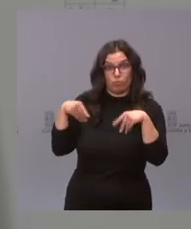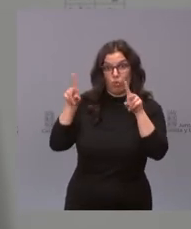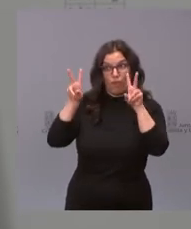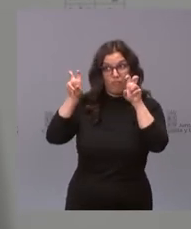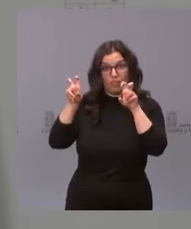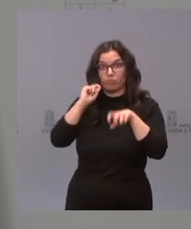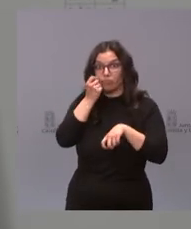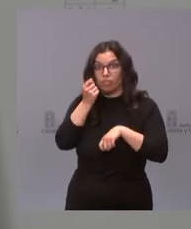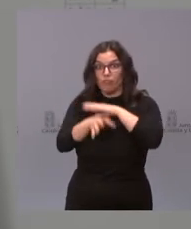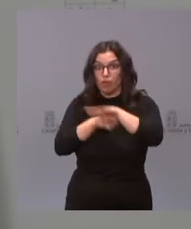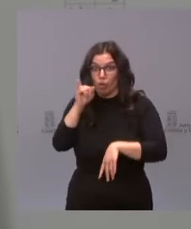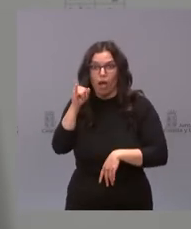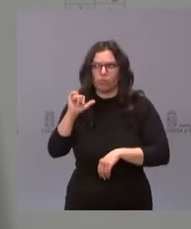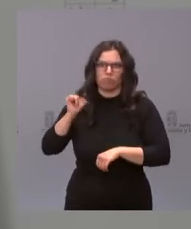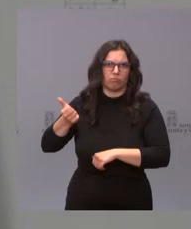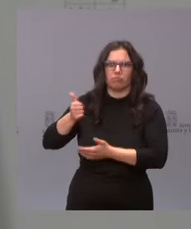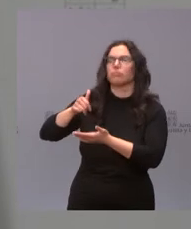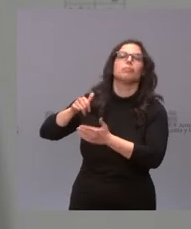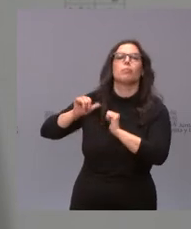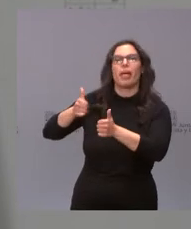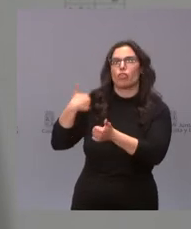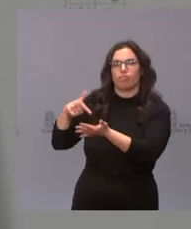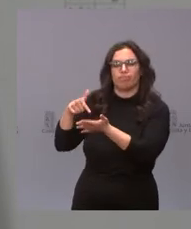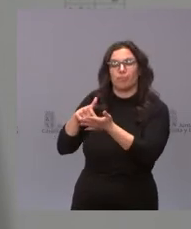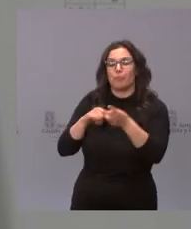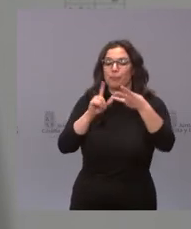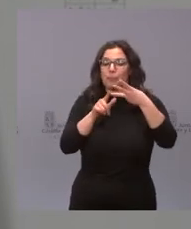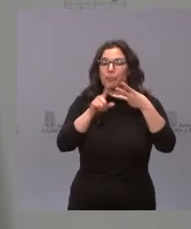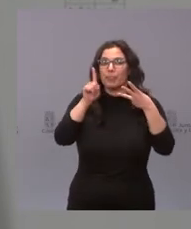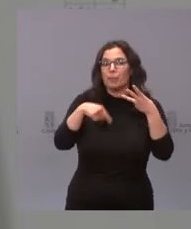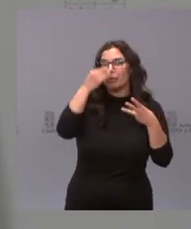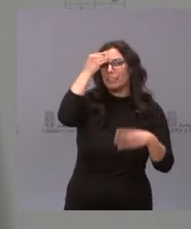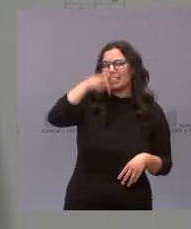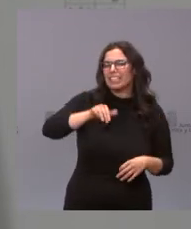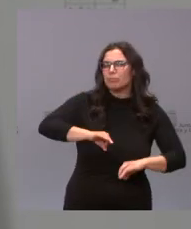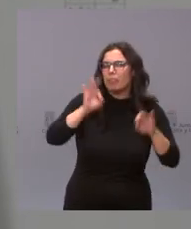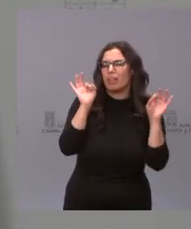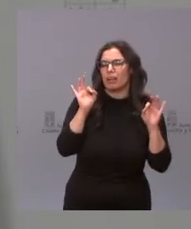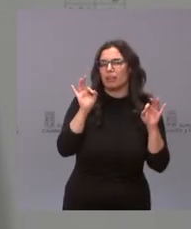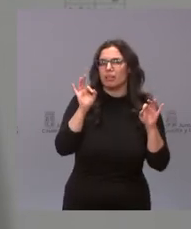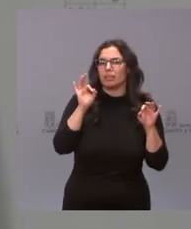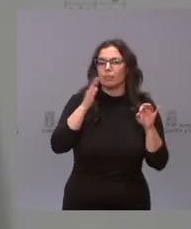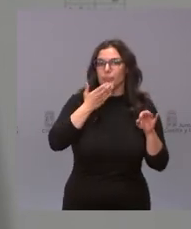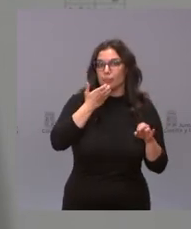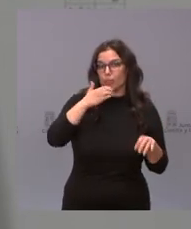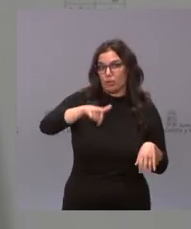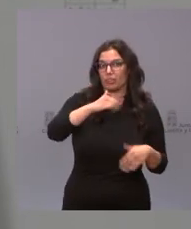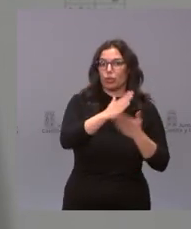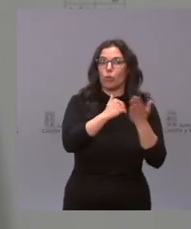europeos y sobre todo que se tenga en cuenta algo especialmente relevante en nuestra comunidad autónoma como es